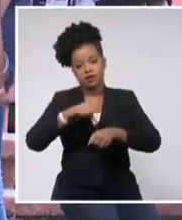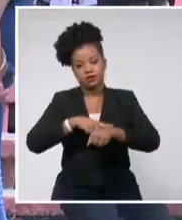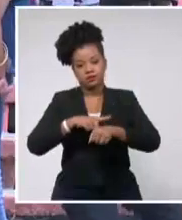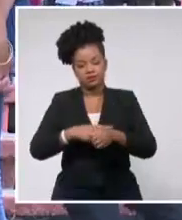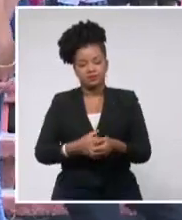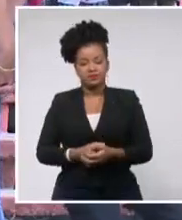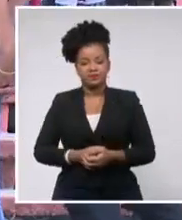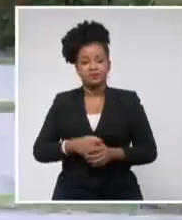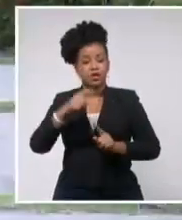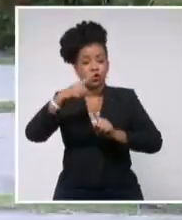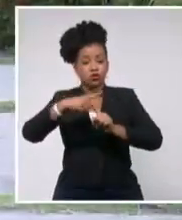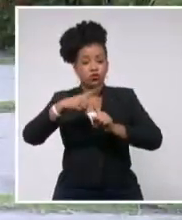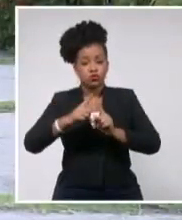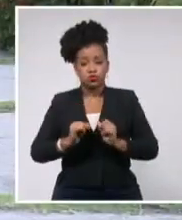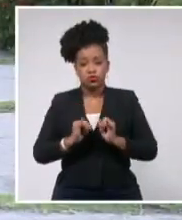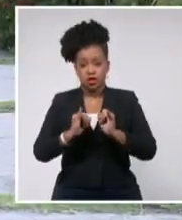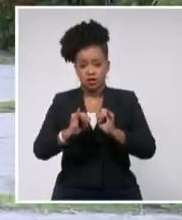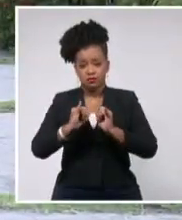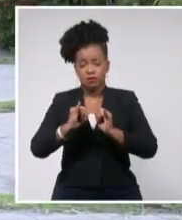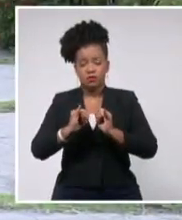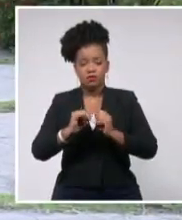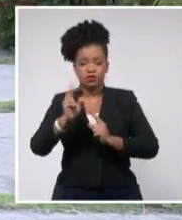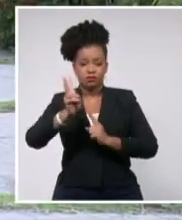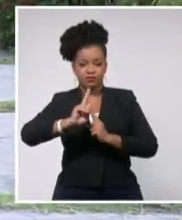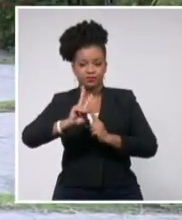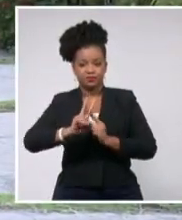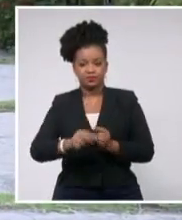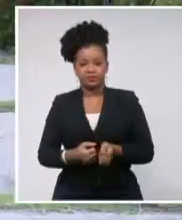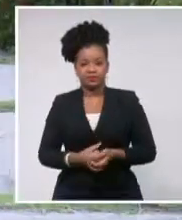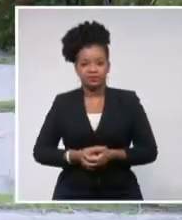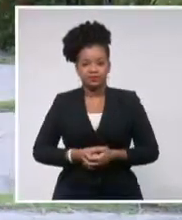Tunas, Yeleni Fernández García, Sistema Informativo de la Televisión Cubana.